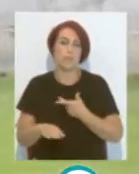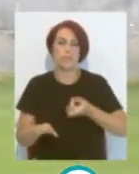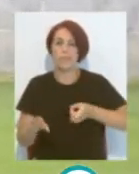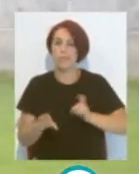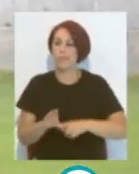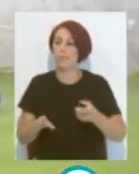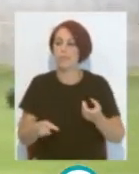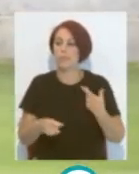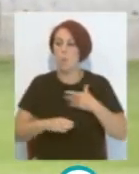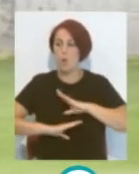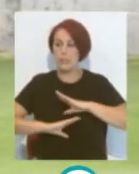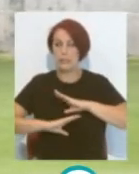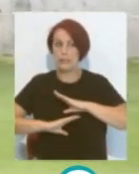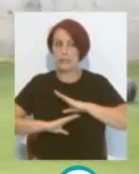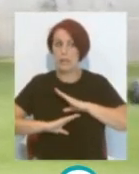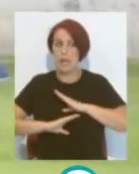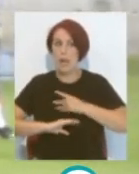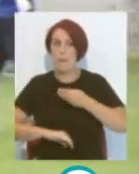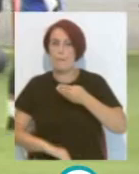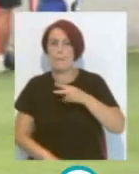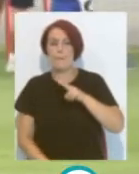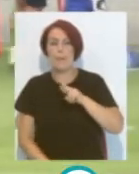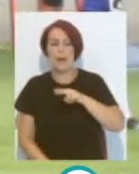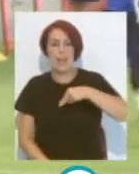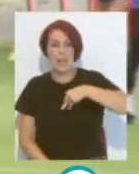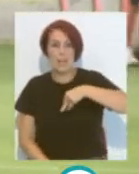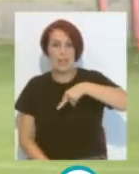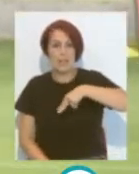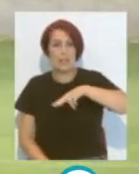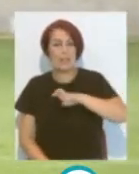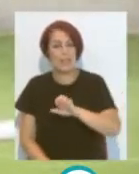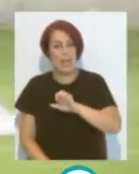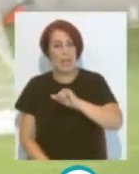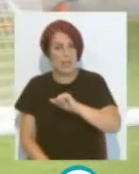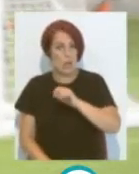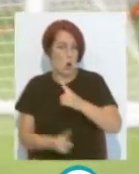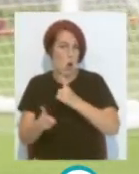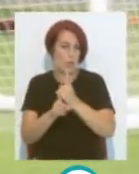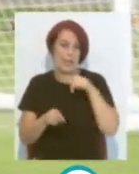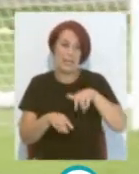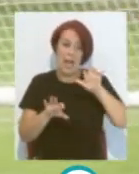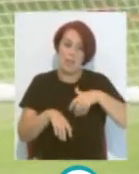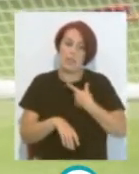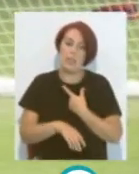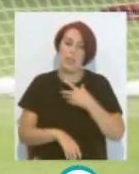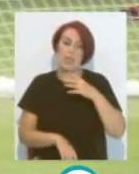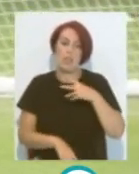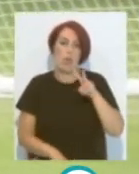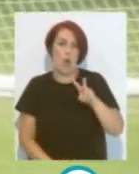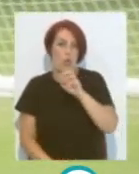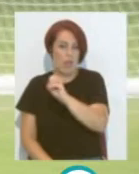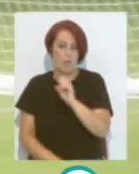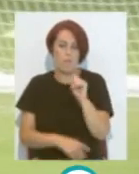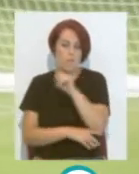Tuvo en la portería Frente al Barley El equipo Británico Donde el Cádiz Ganó por 0 a 2 Y tuvo una